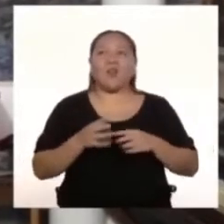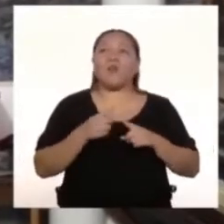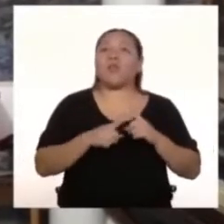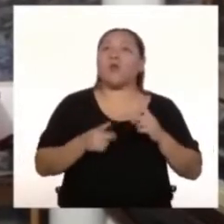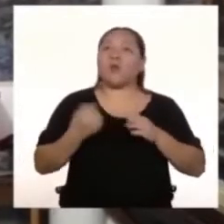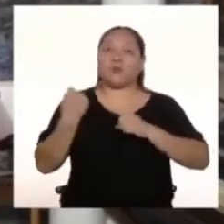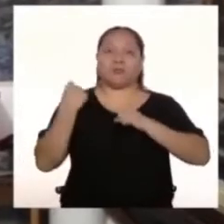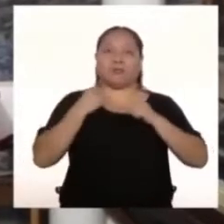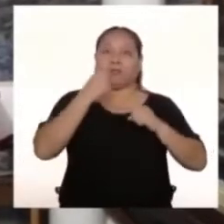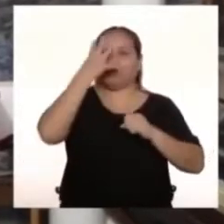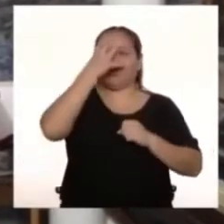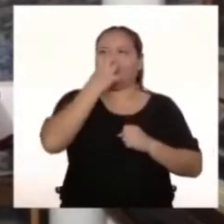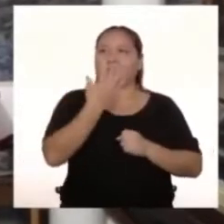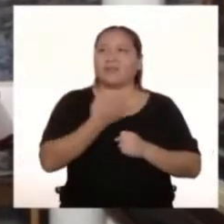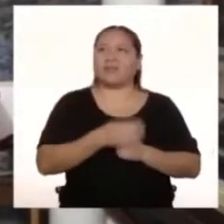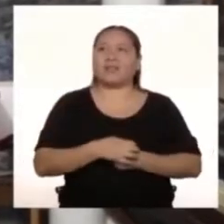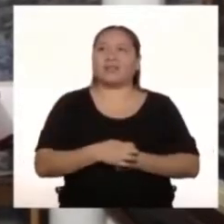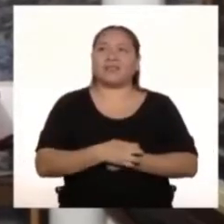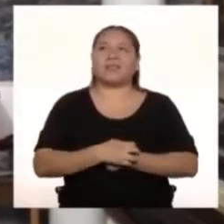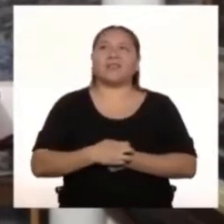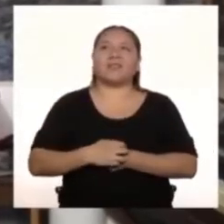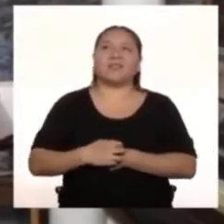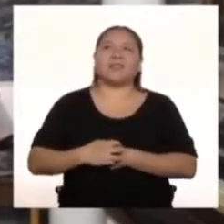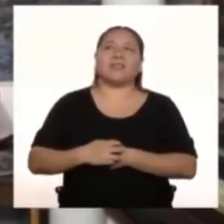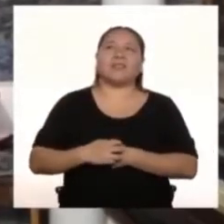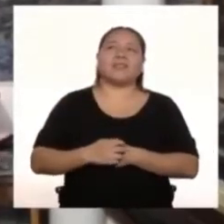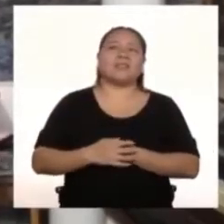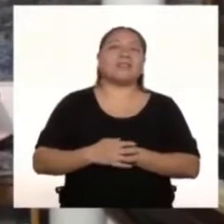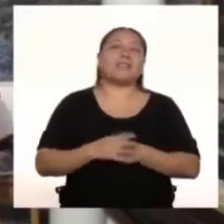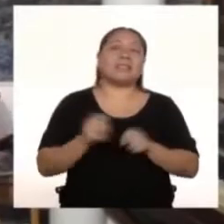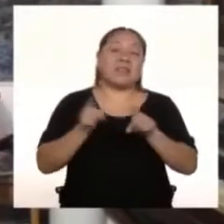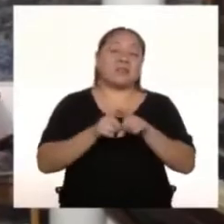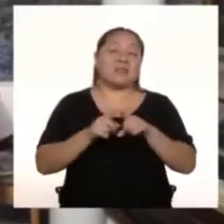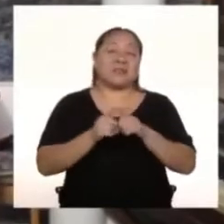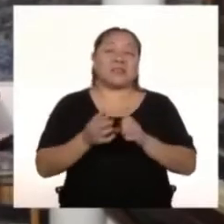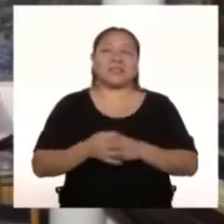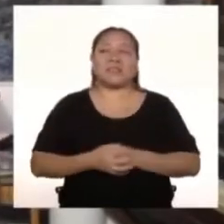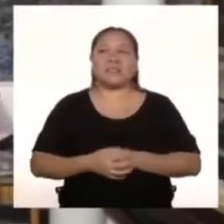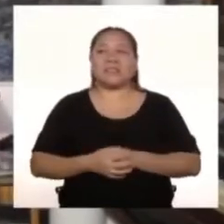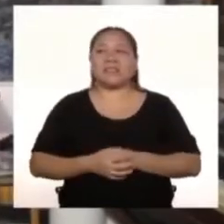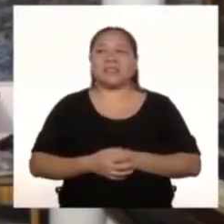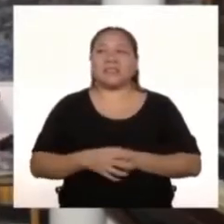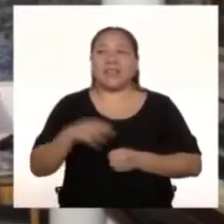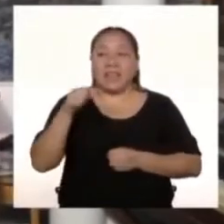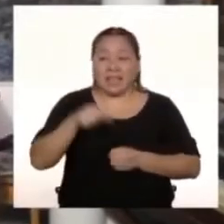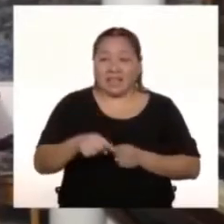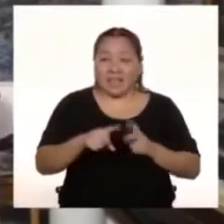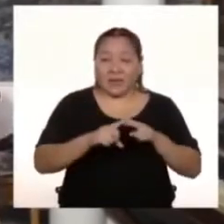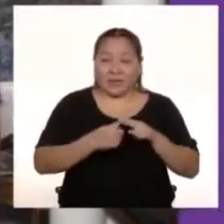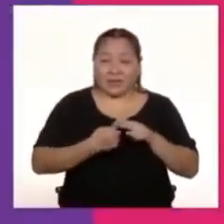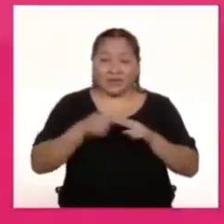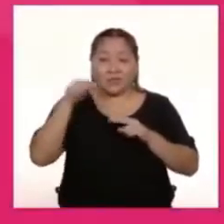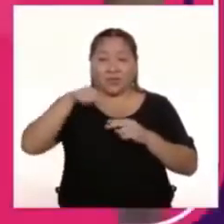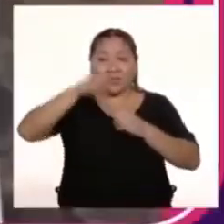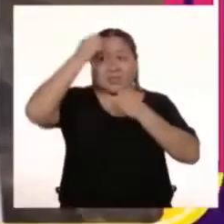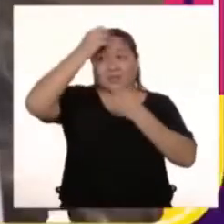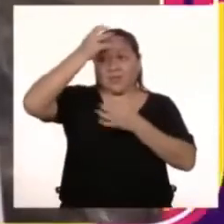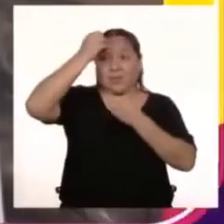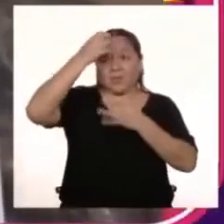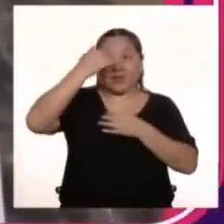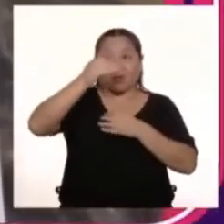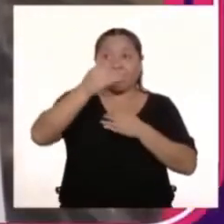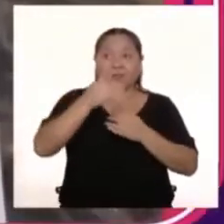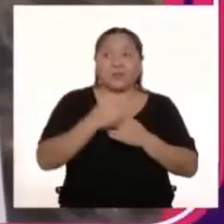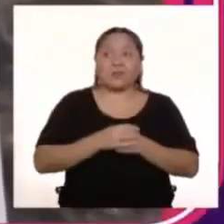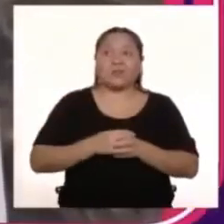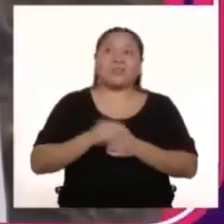bravo Agárrate Ten cuidado Se pone bien bravo Ya bueno A partir de estos datos Tú ya tienes ahí como